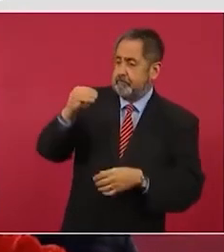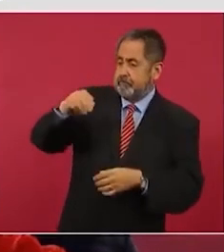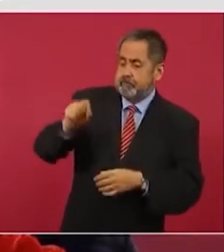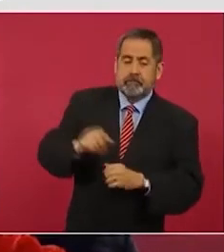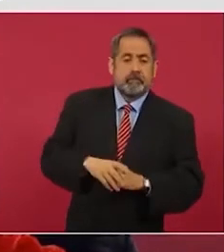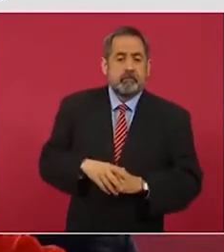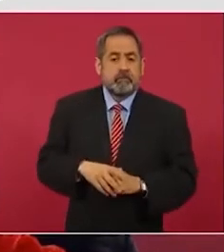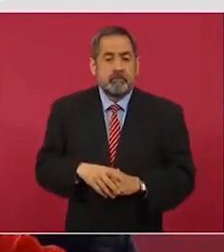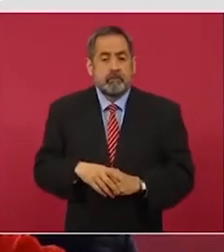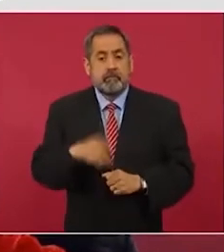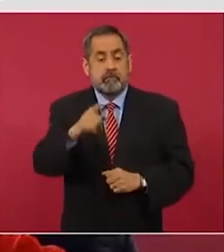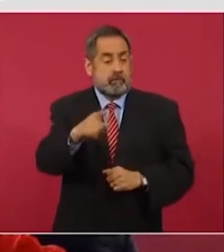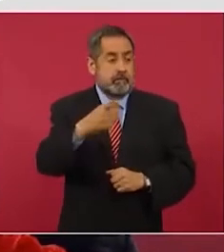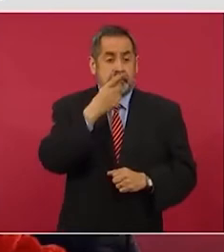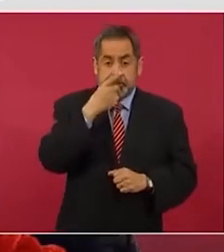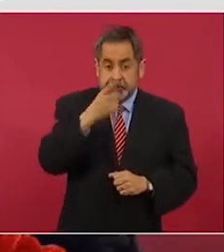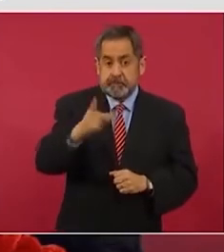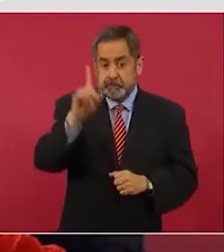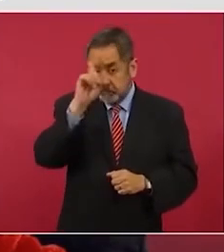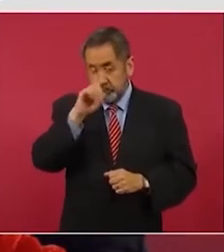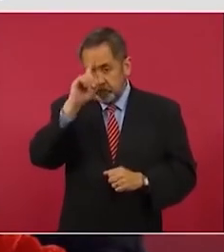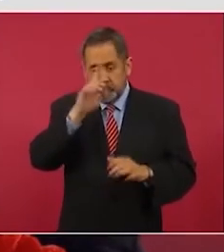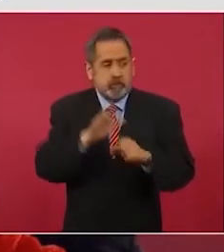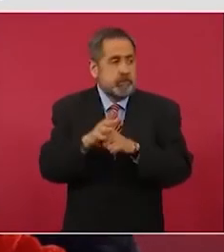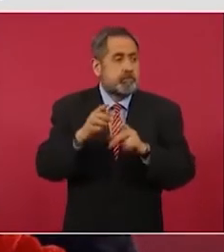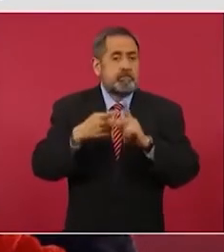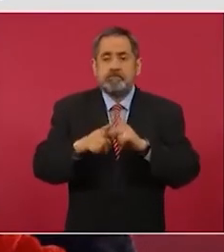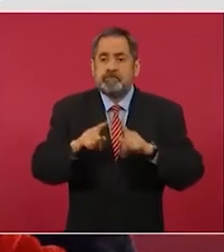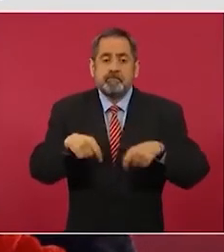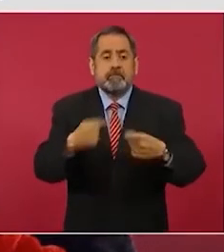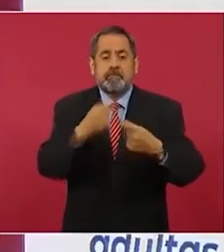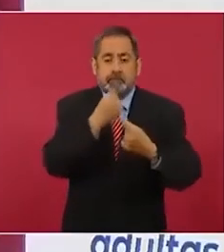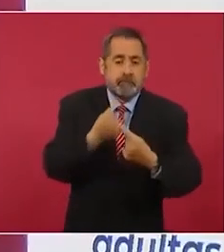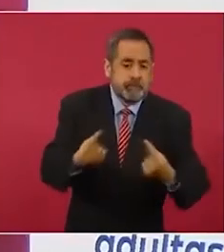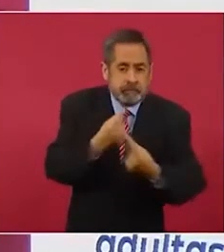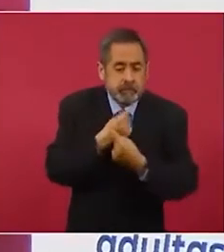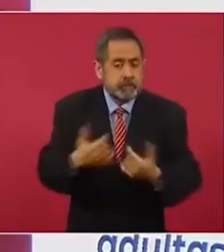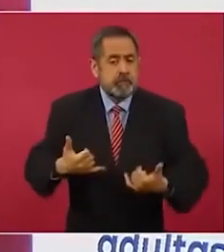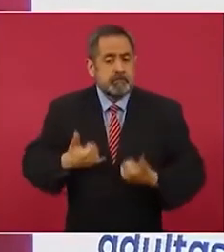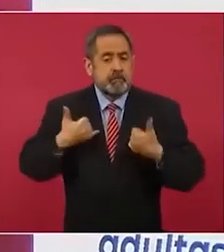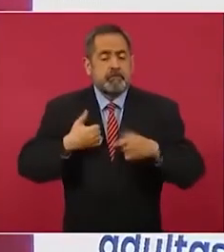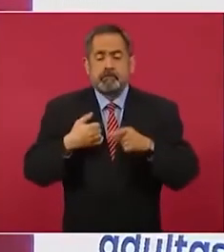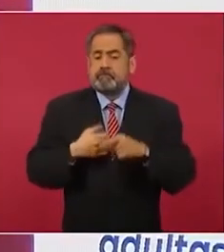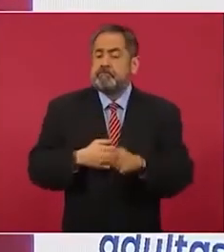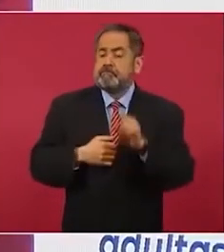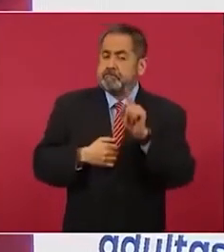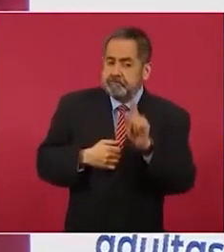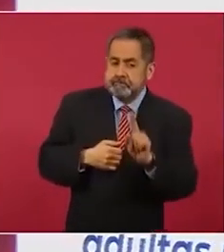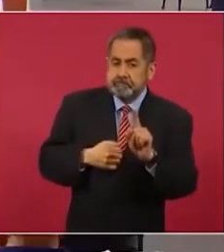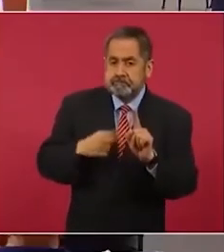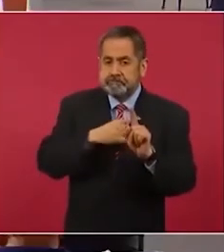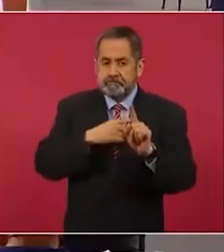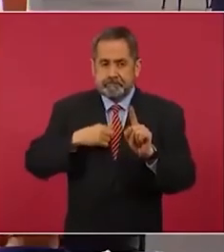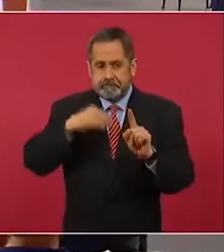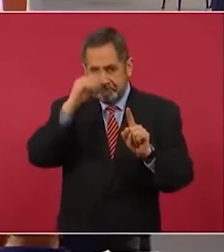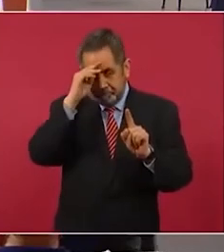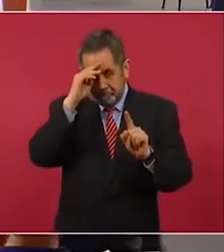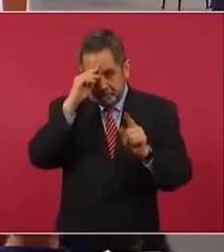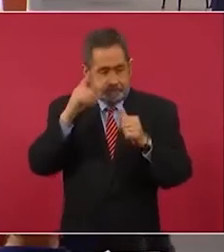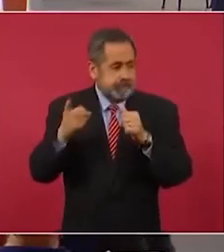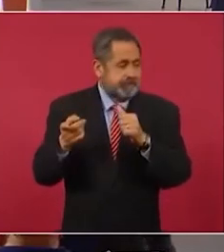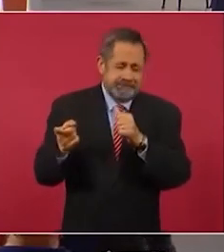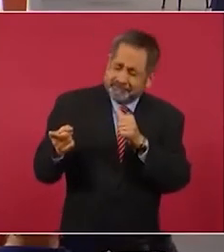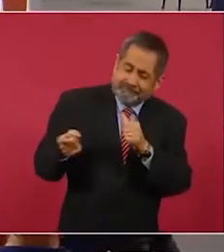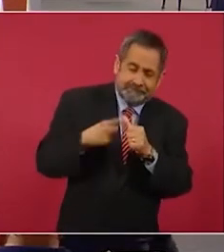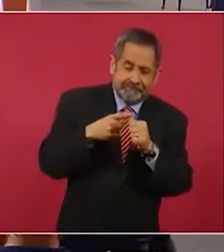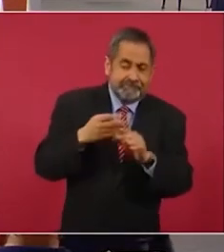antes de implementar una estrategia para vacunar niñas, niños y adolescentes hay que considerar alcanzar una cobertura alta